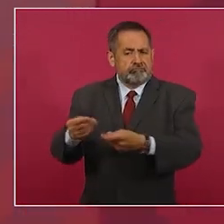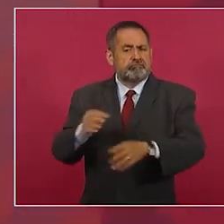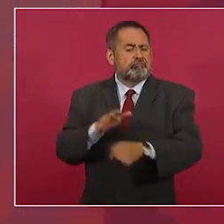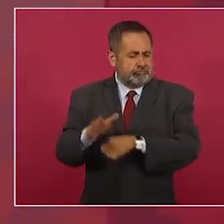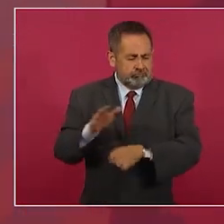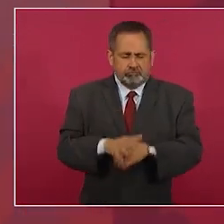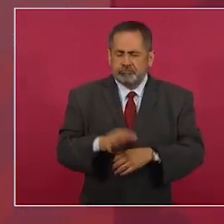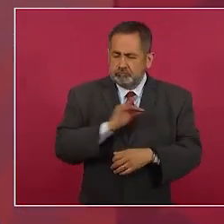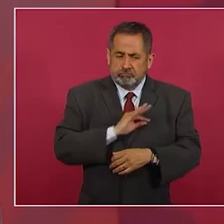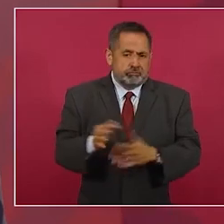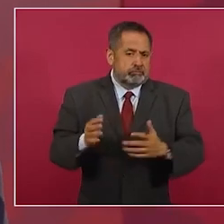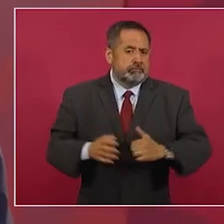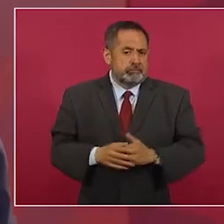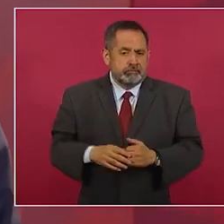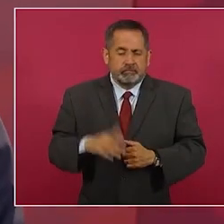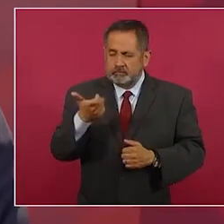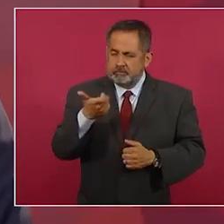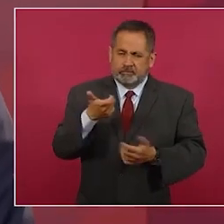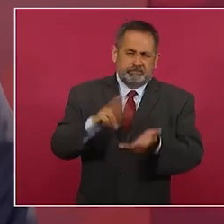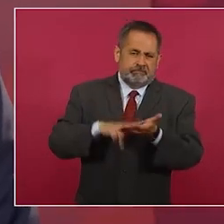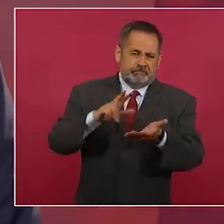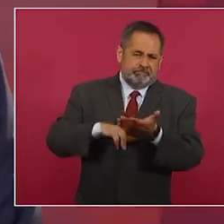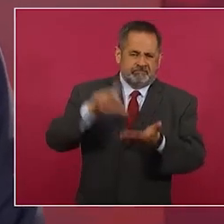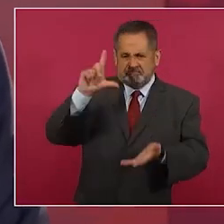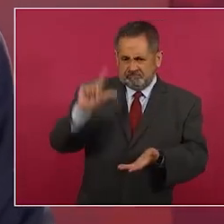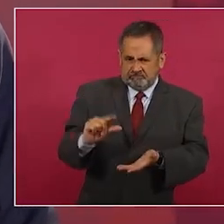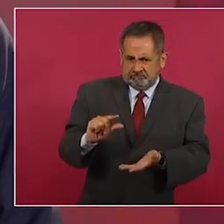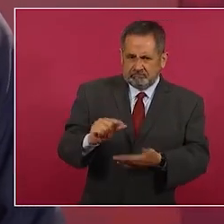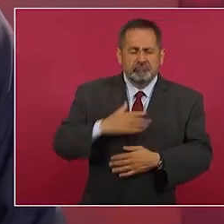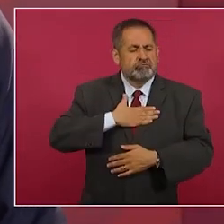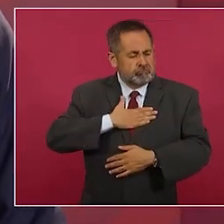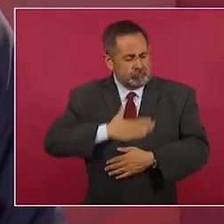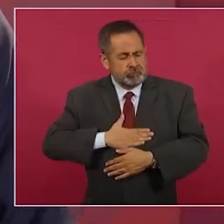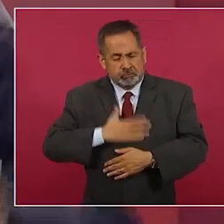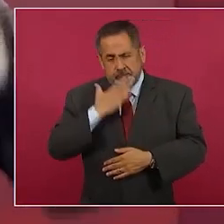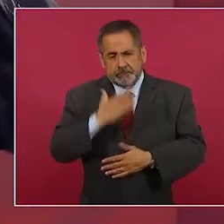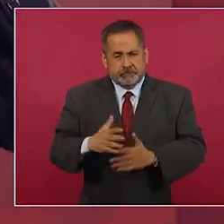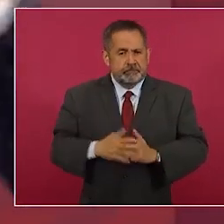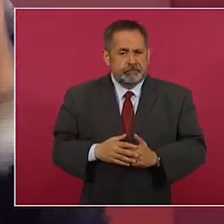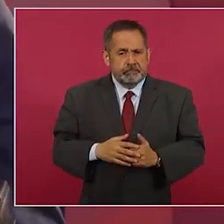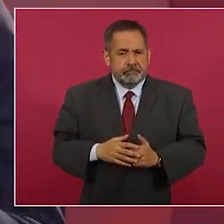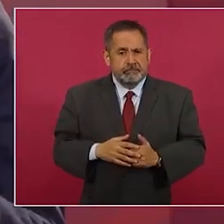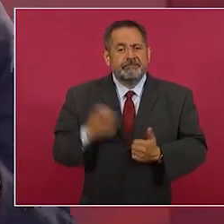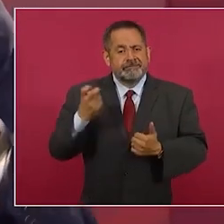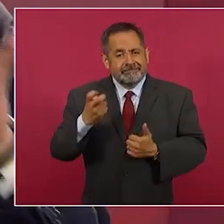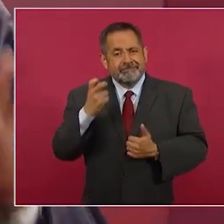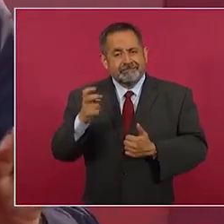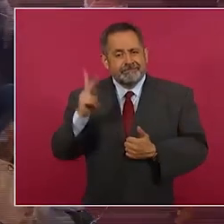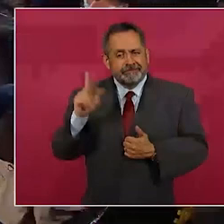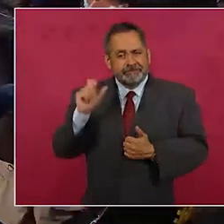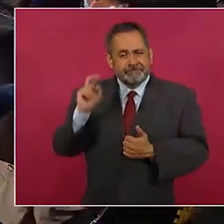básico a un precio justo entonces todo esto